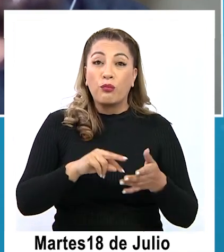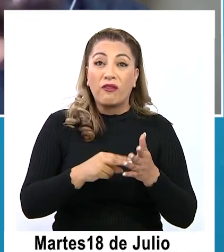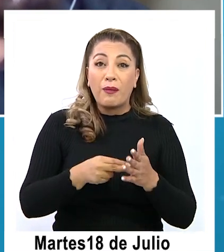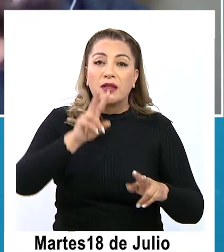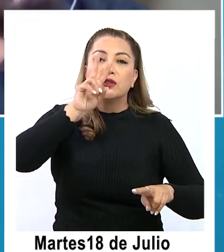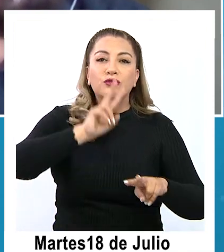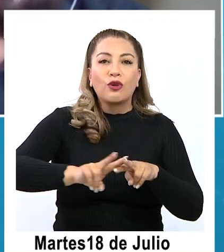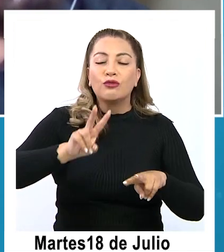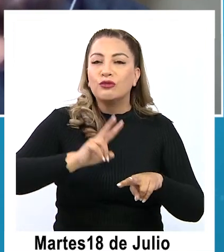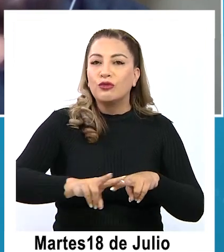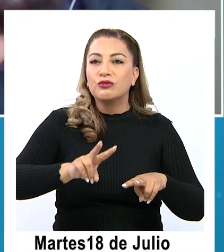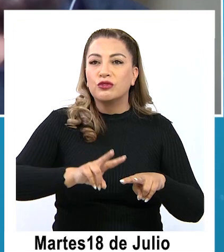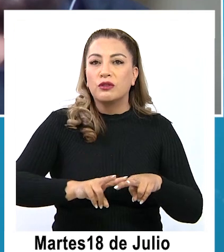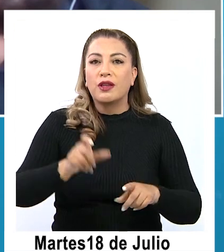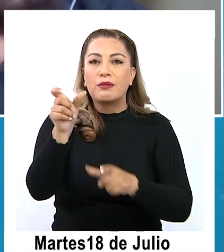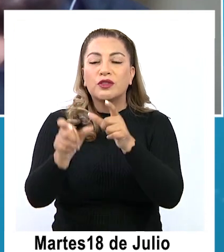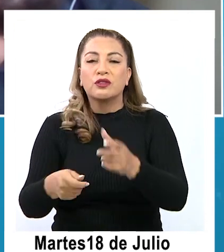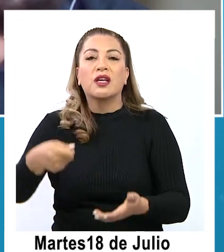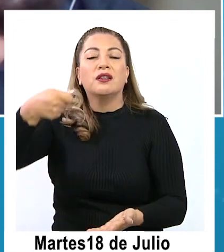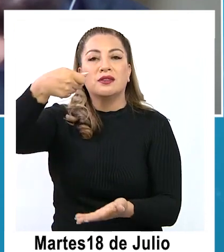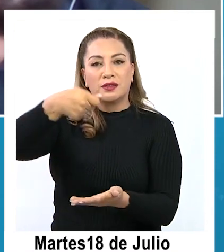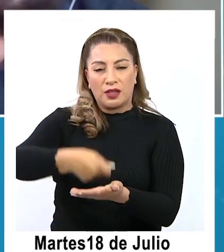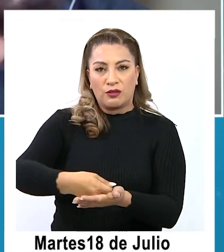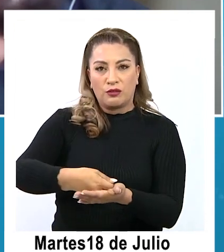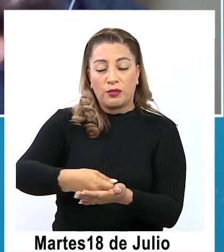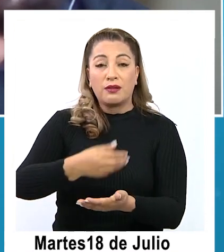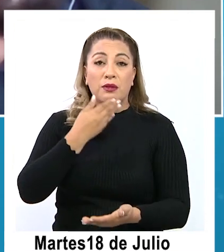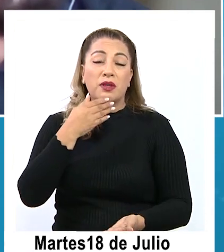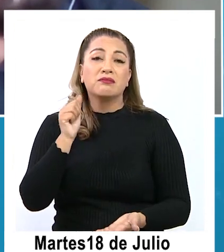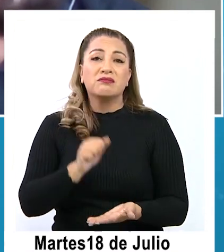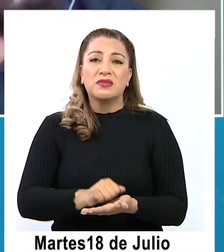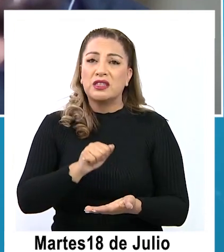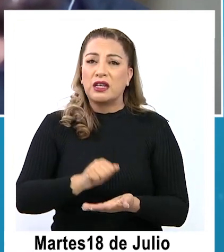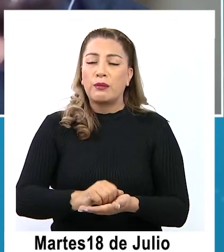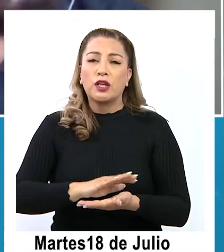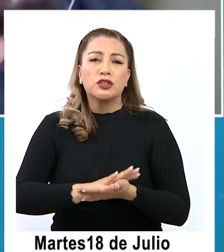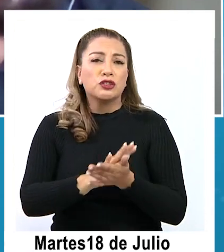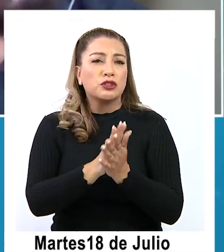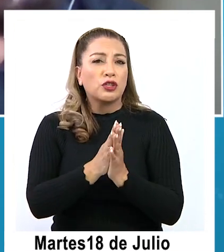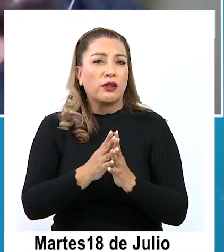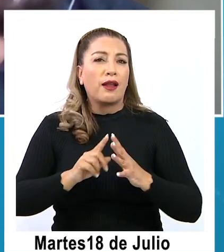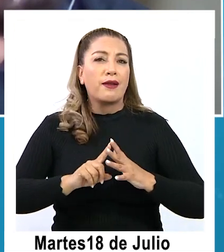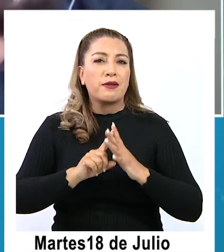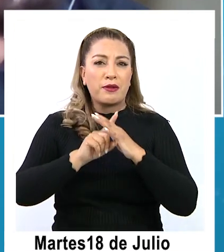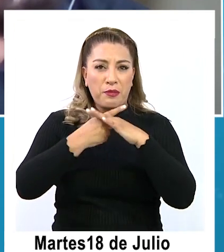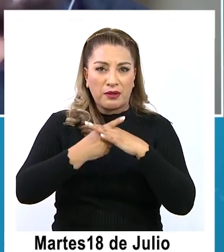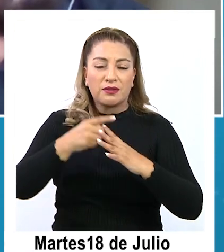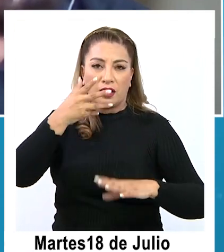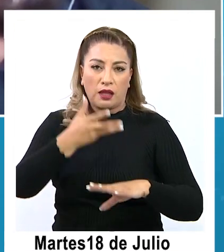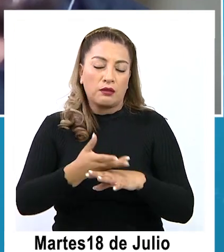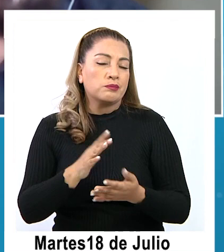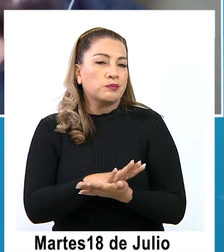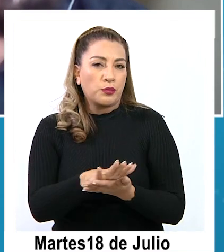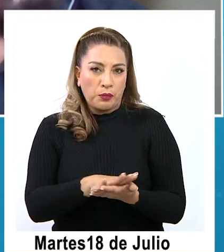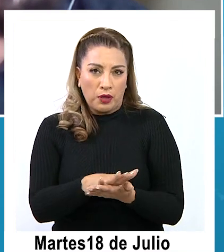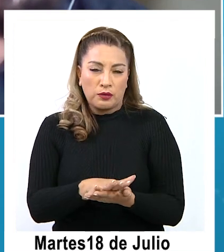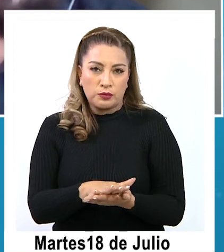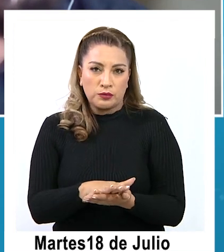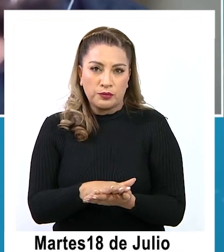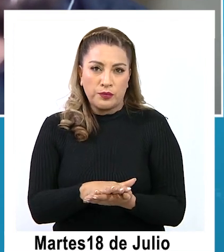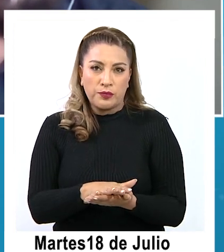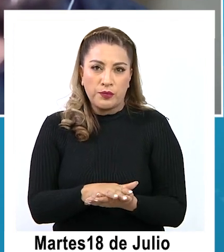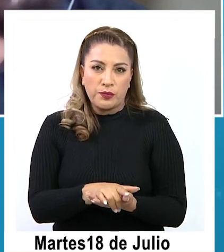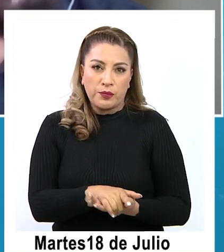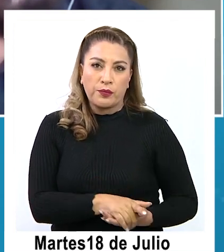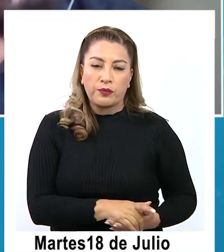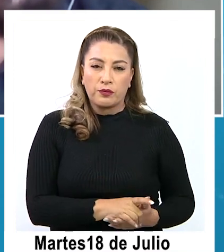a la problemática de consumo con la gestión del reclamo y con todas las otras herramientas que nosotros tenemos. Por ejemplo, iniciar